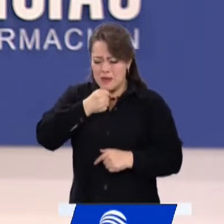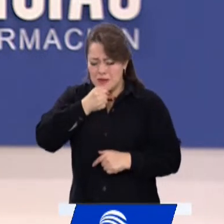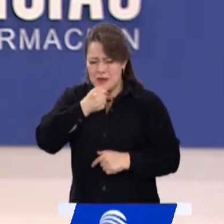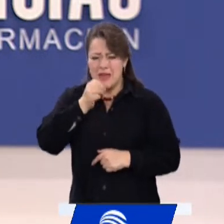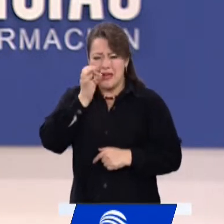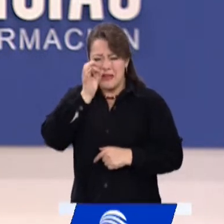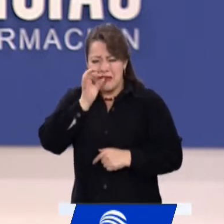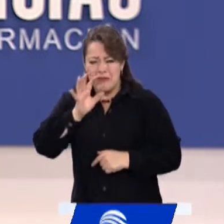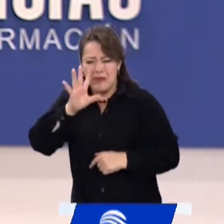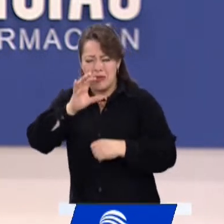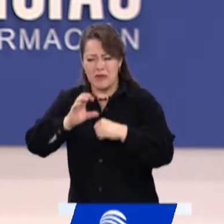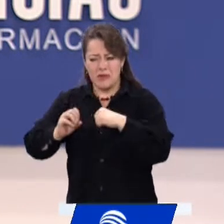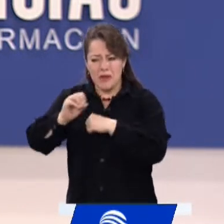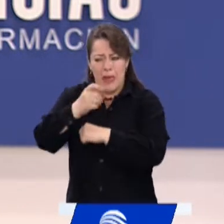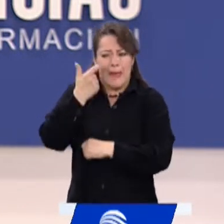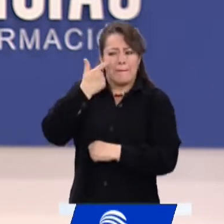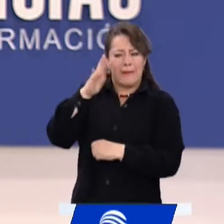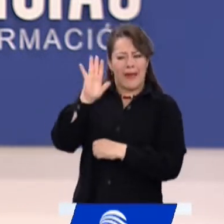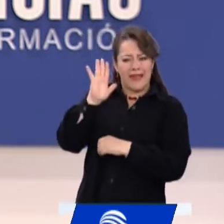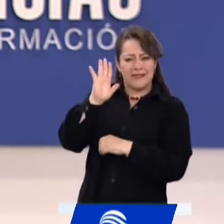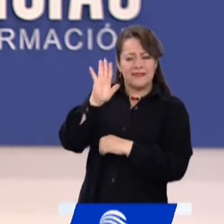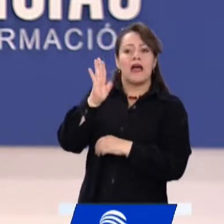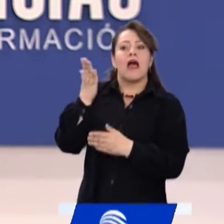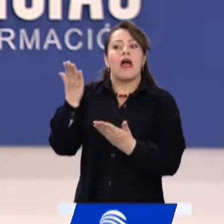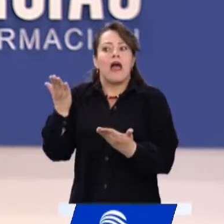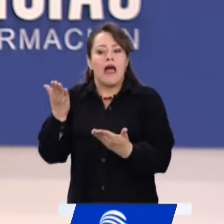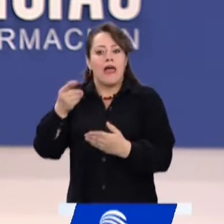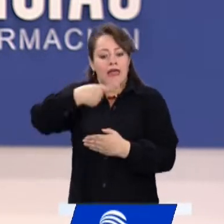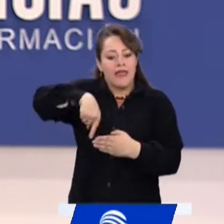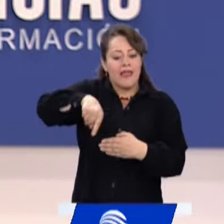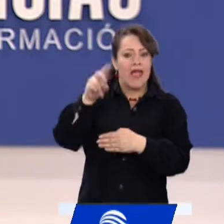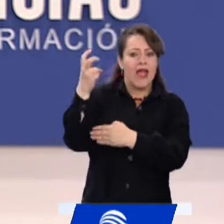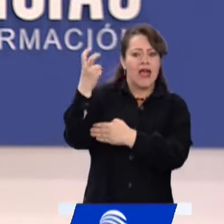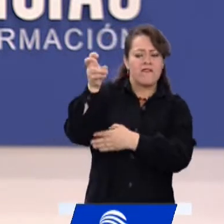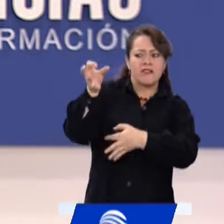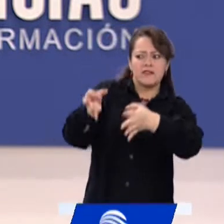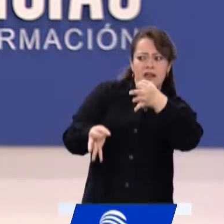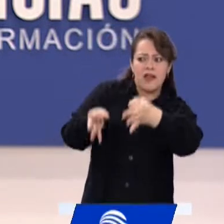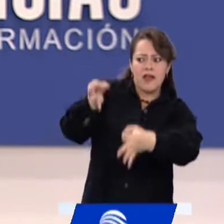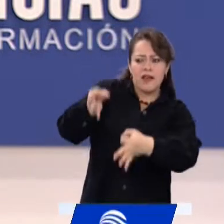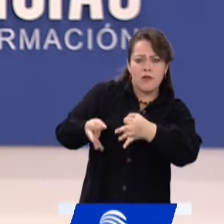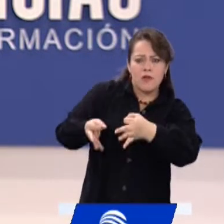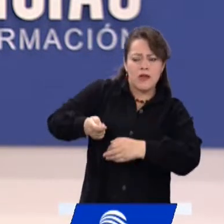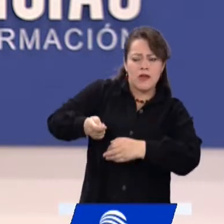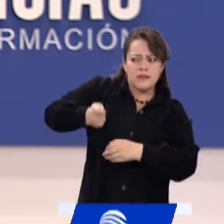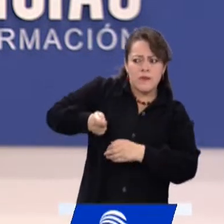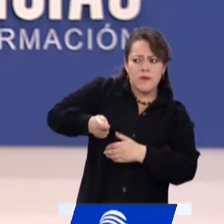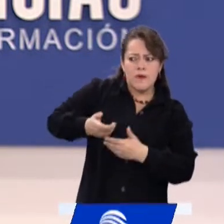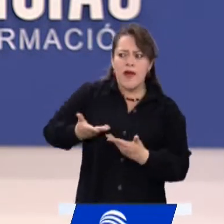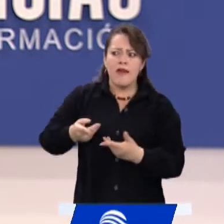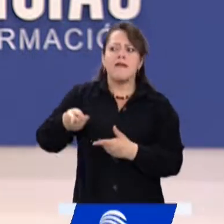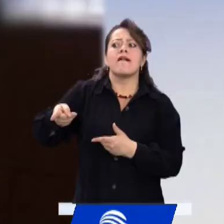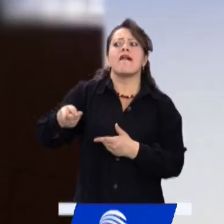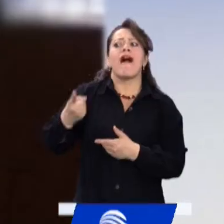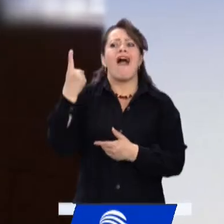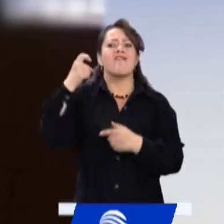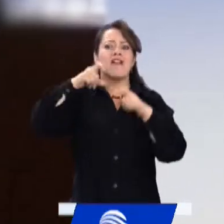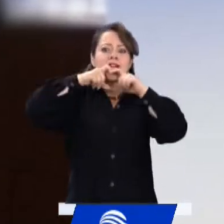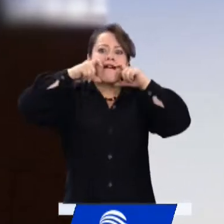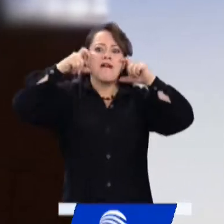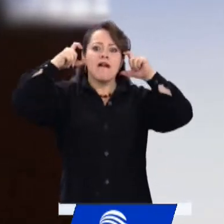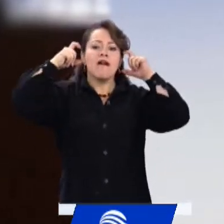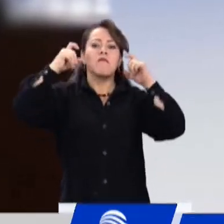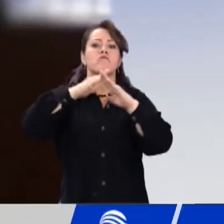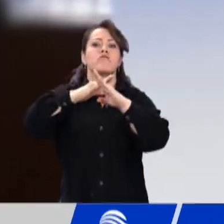Desde la Judicatura denuncian que ni los delegados del ente investigador ni los procesados están llegando con tapabocas. Una